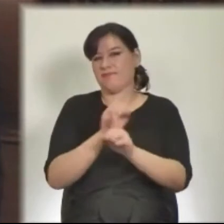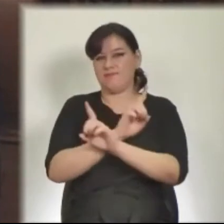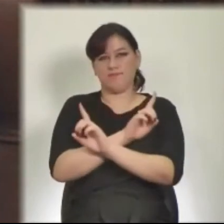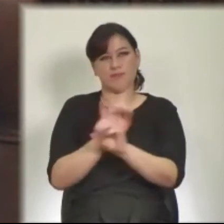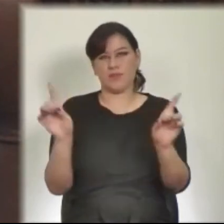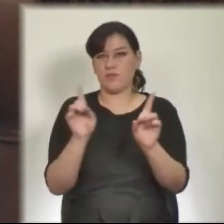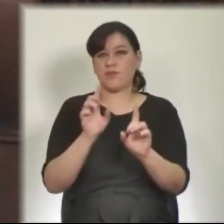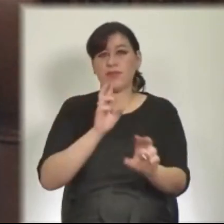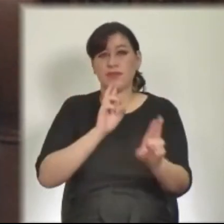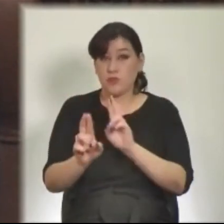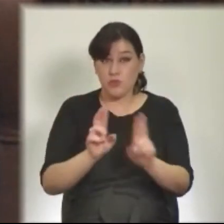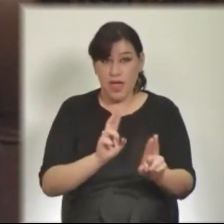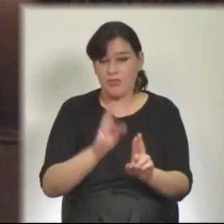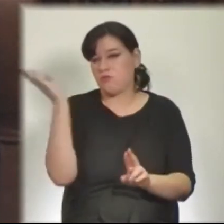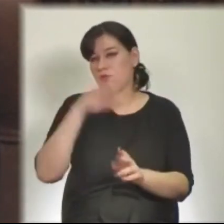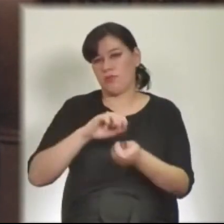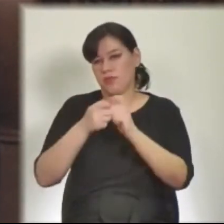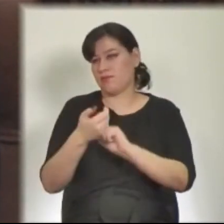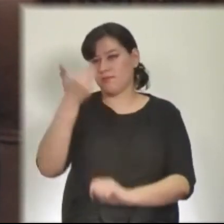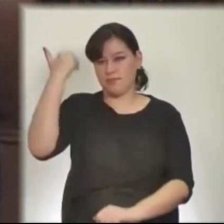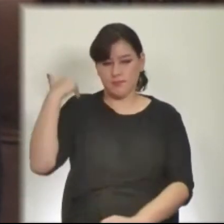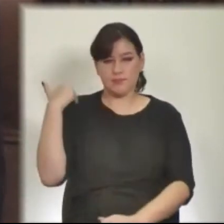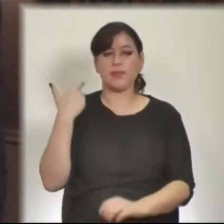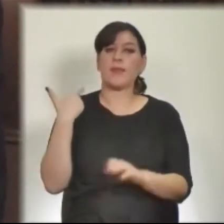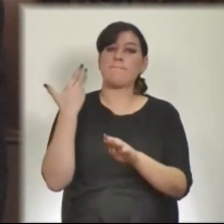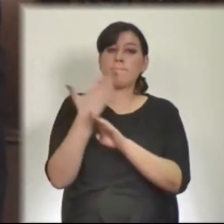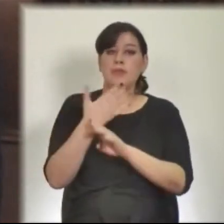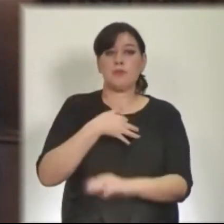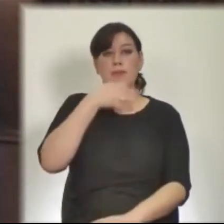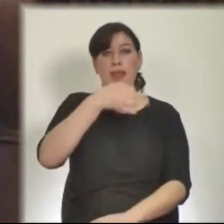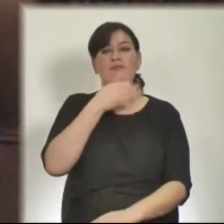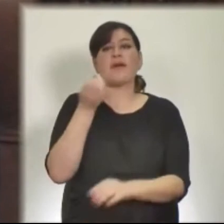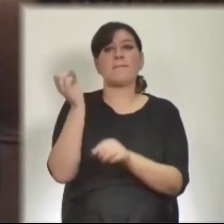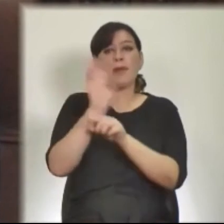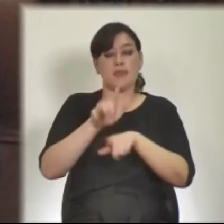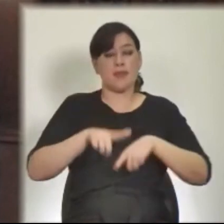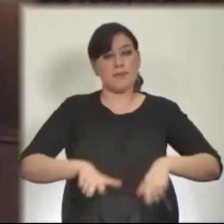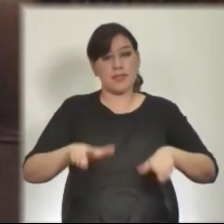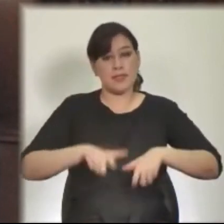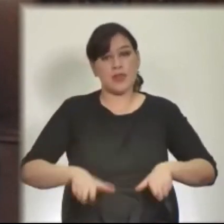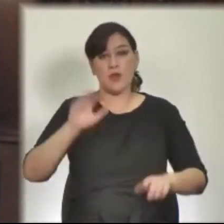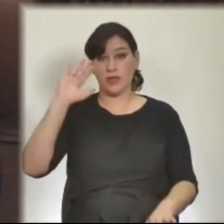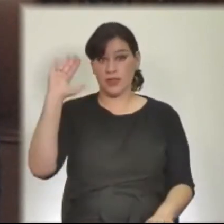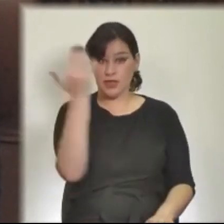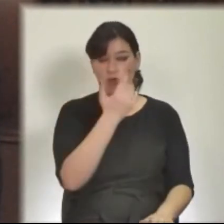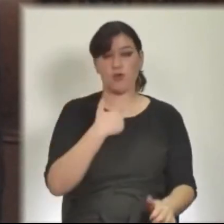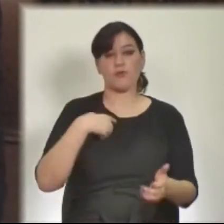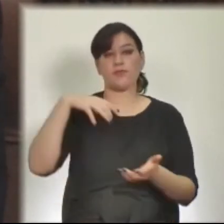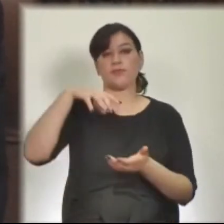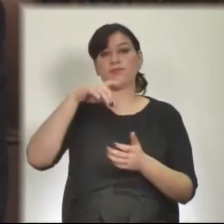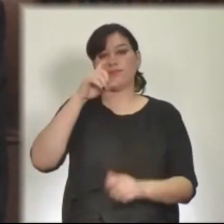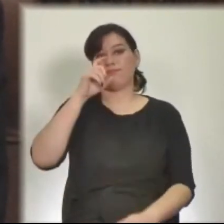irreparables. Solicito que mis palabras pasen al Ministerio del Interior, a las Jefaturas de Policía